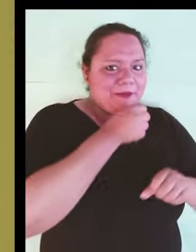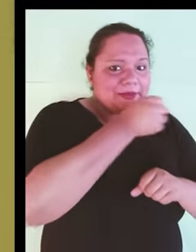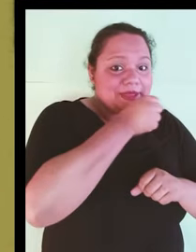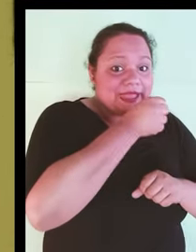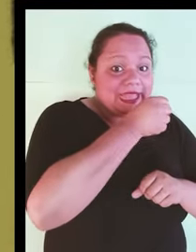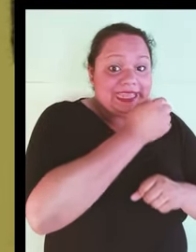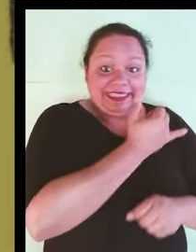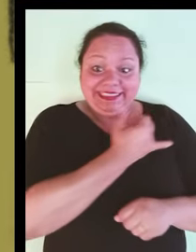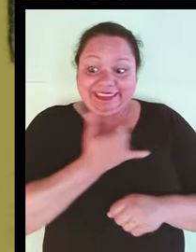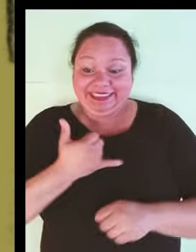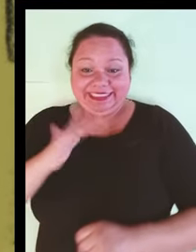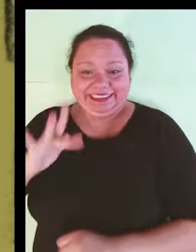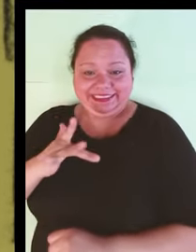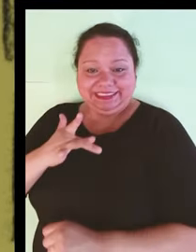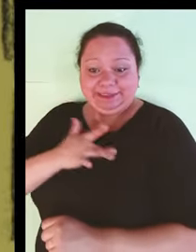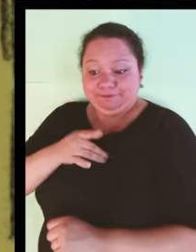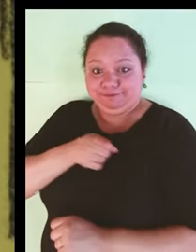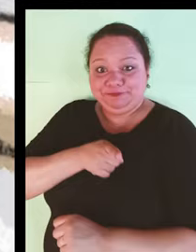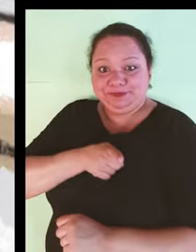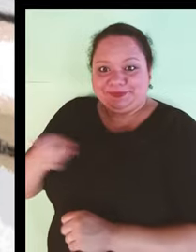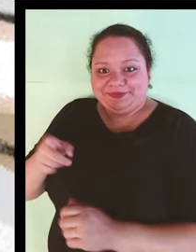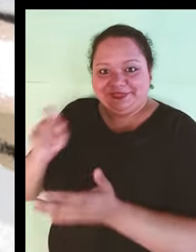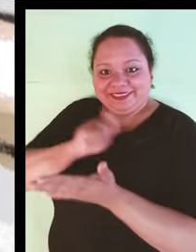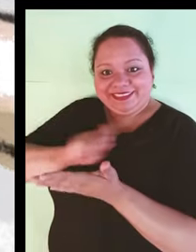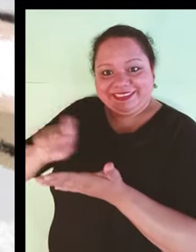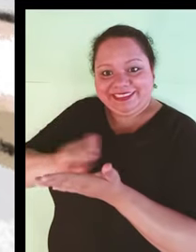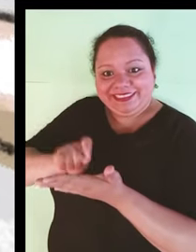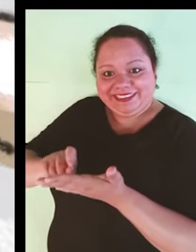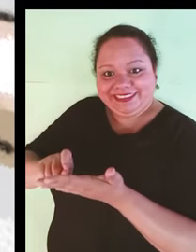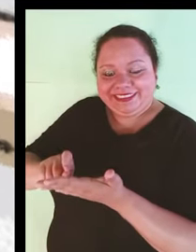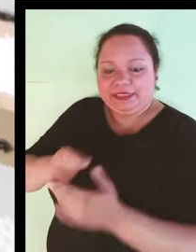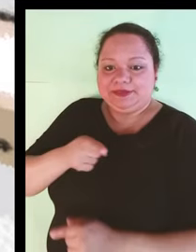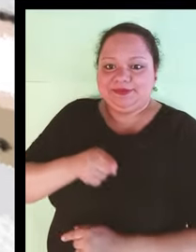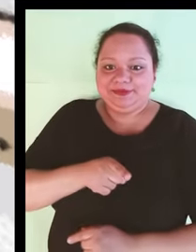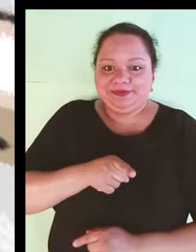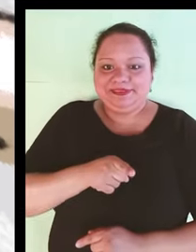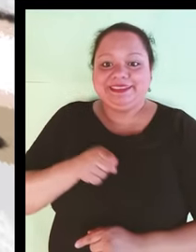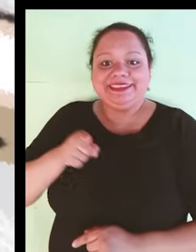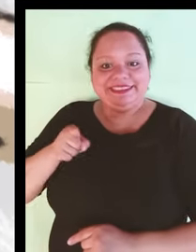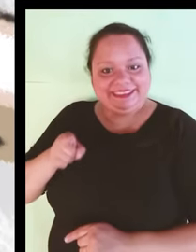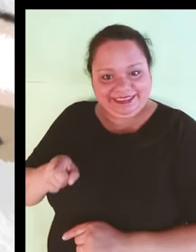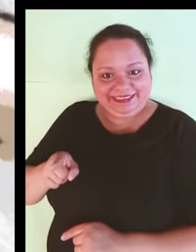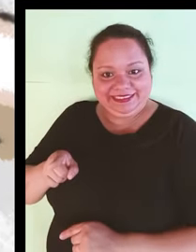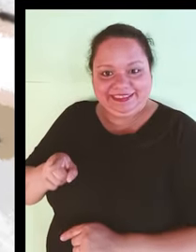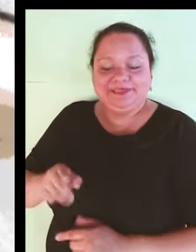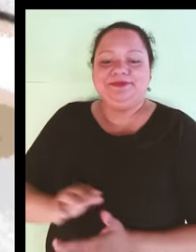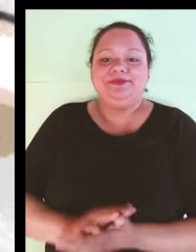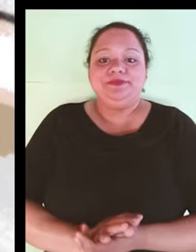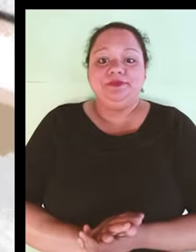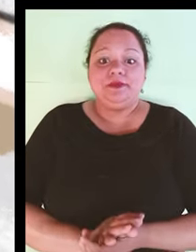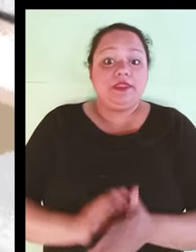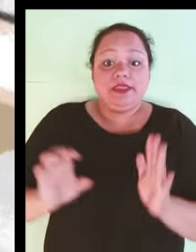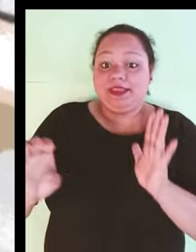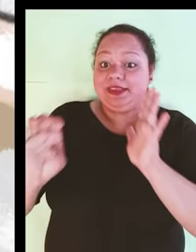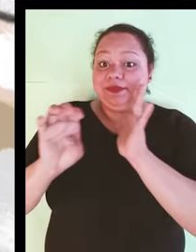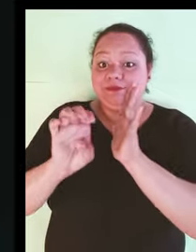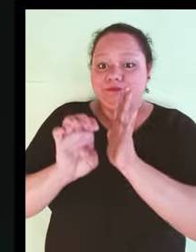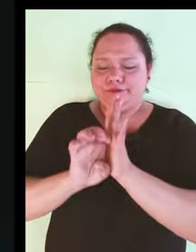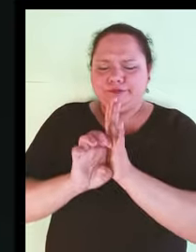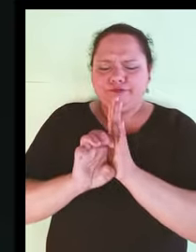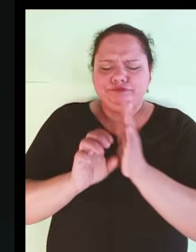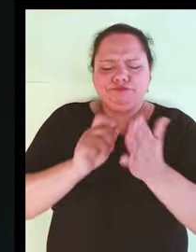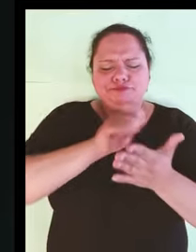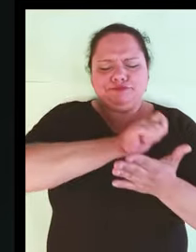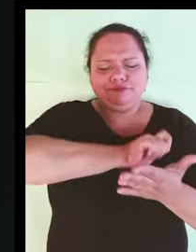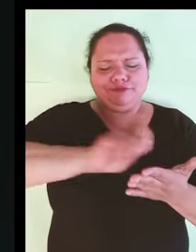hacia la fauna de escritores actuales como Philip Hart o Gaby Martínez. El resultado es una carta de